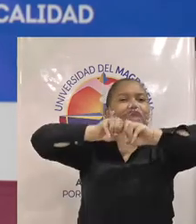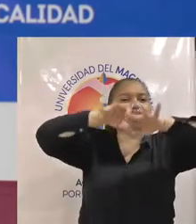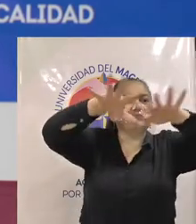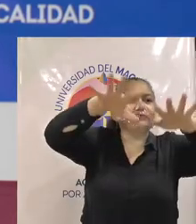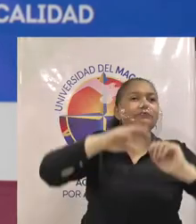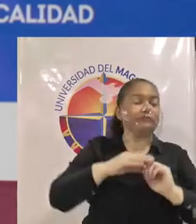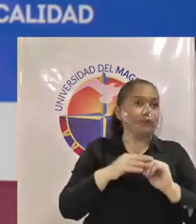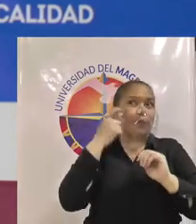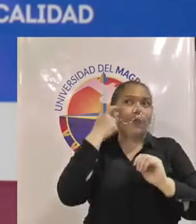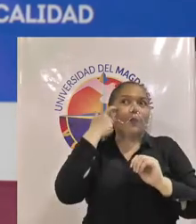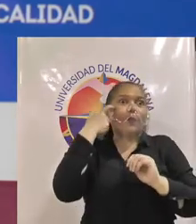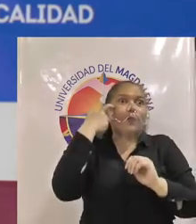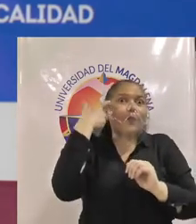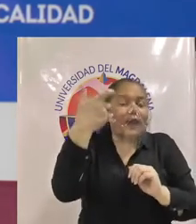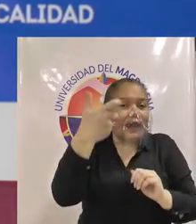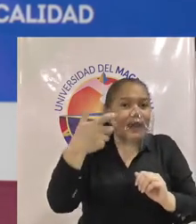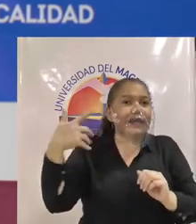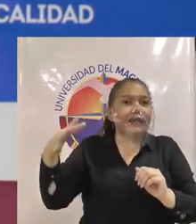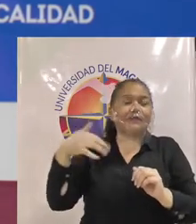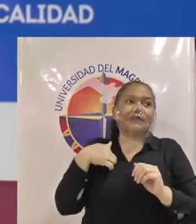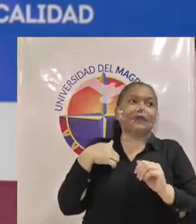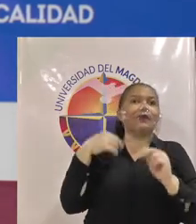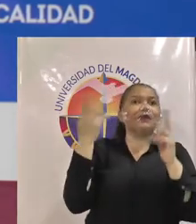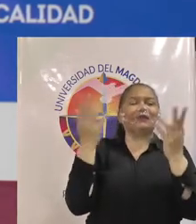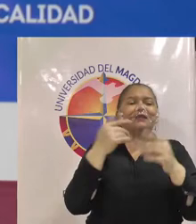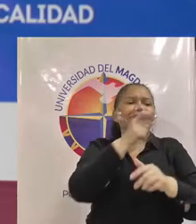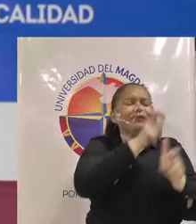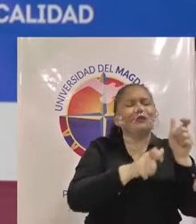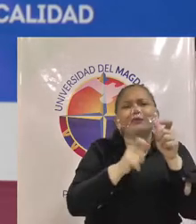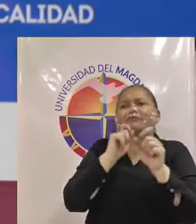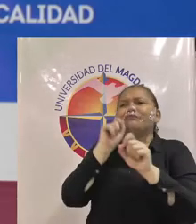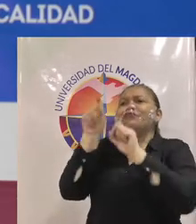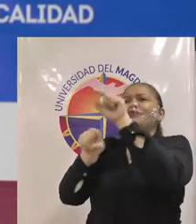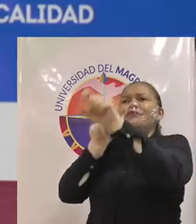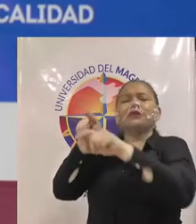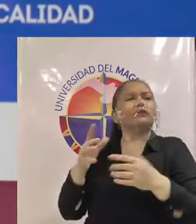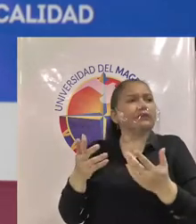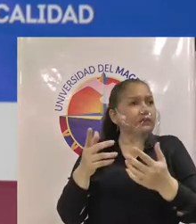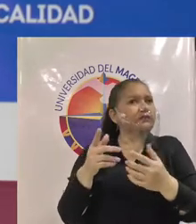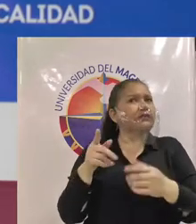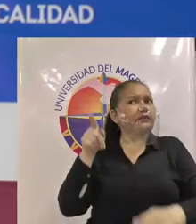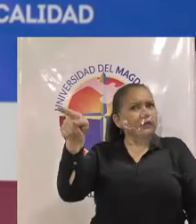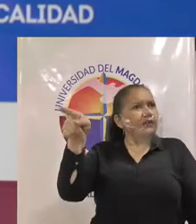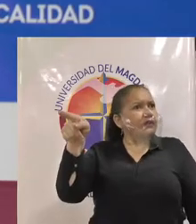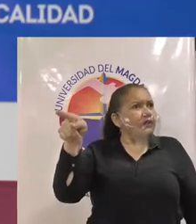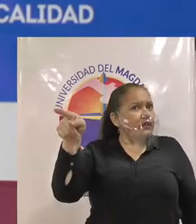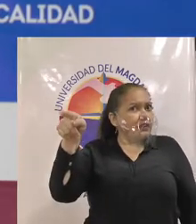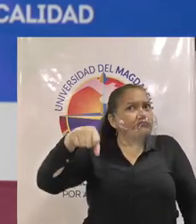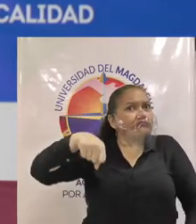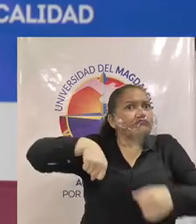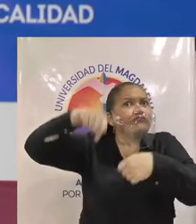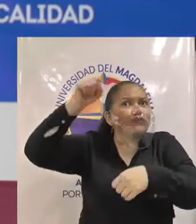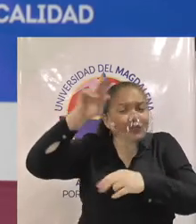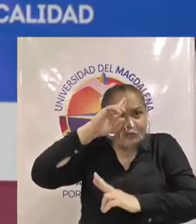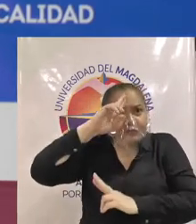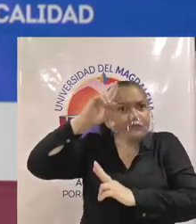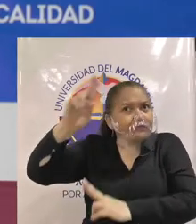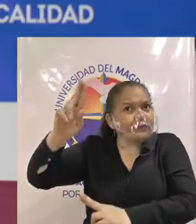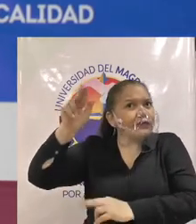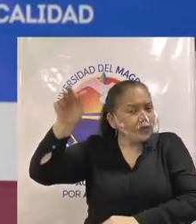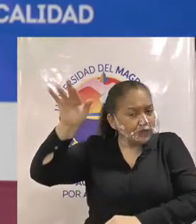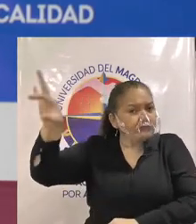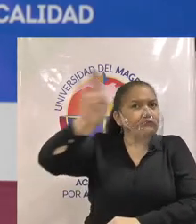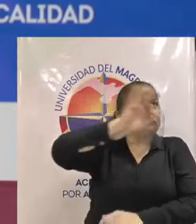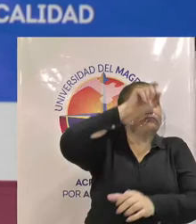por el cielo o sea y los los consultan muchísimo y porque no puede llegar a ser titular por ese logro o sea es como como las